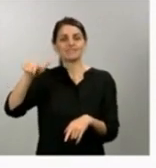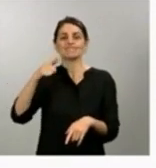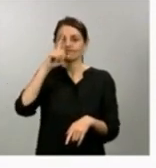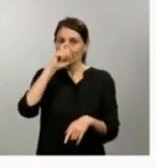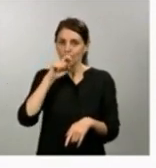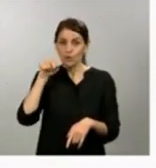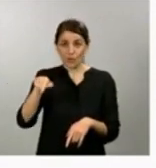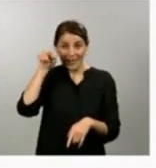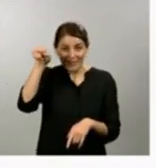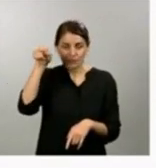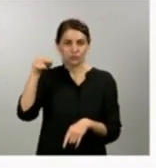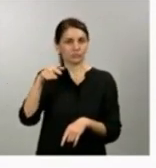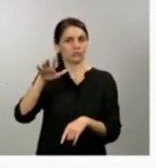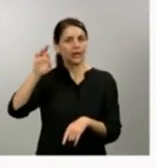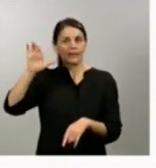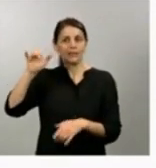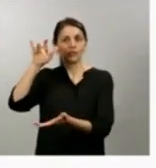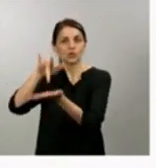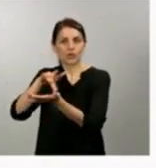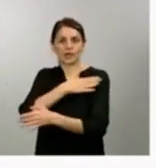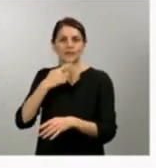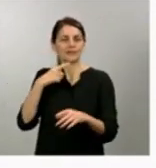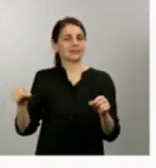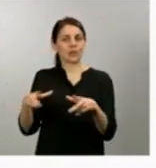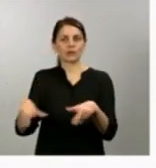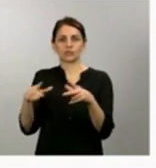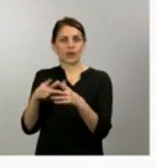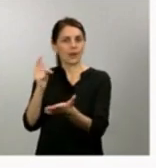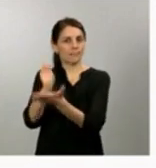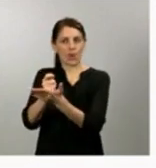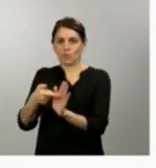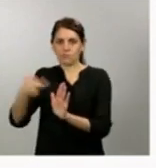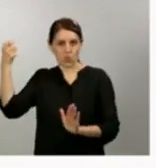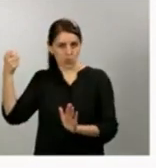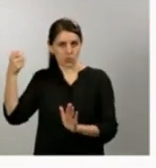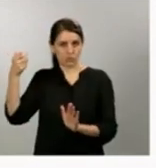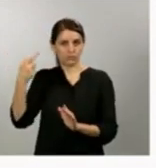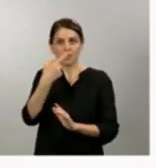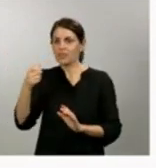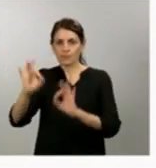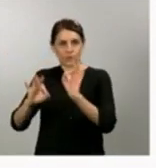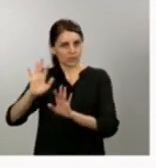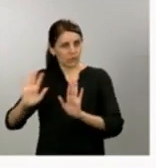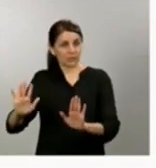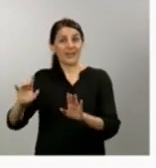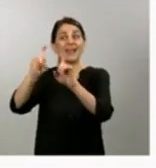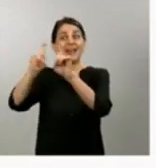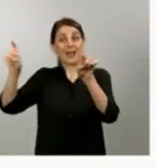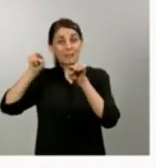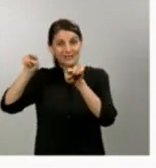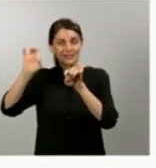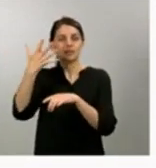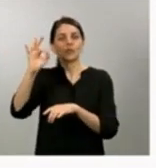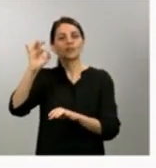las cotizaciones sociales. Exoneración que es del 100% en el caso de las empresas con menos de 50 trabajadores y que es del 75